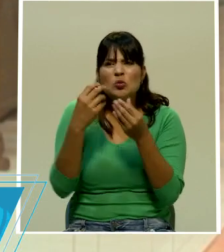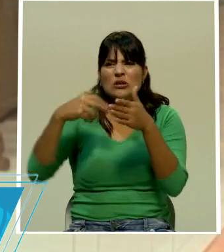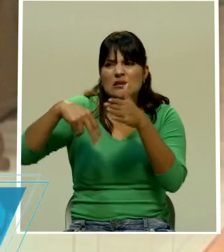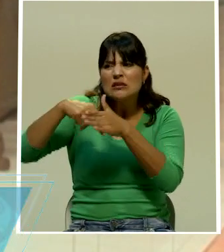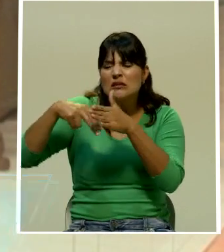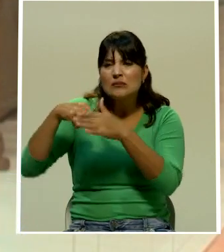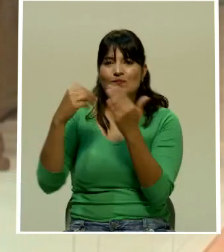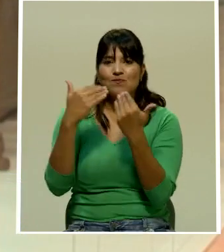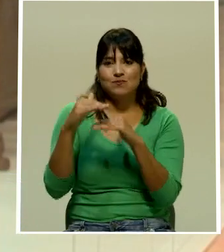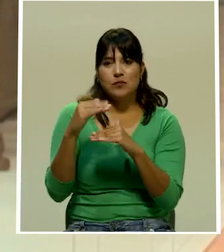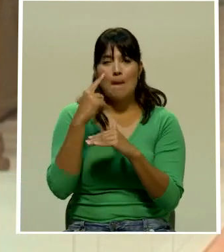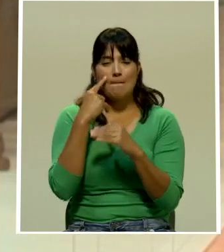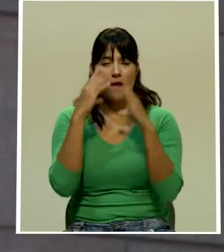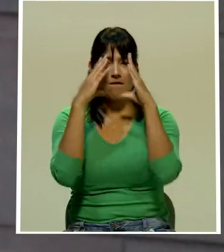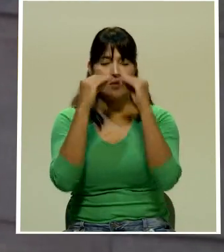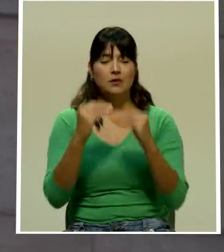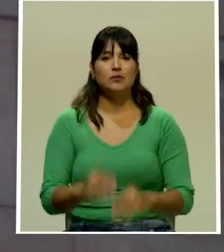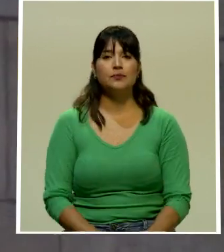veamos la siguiente información